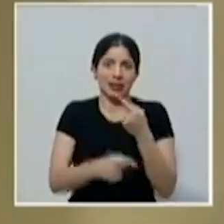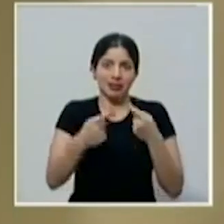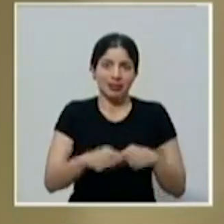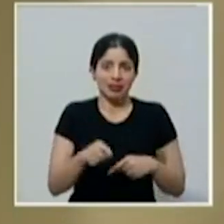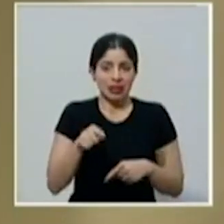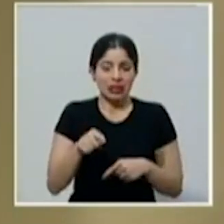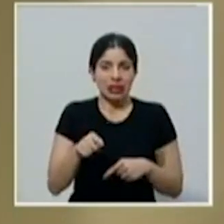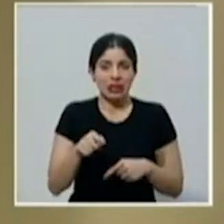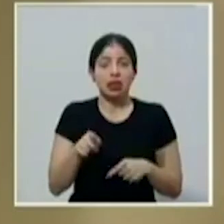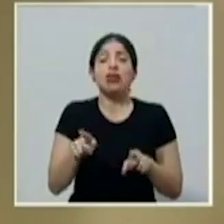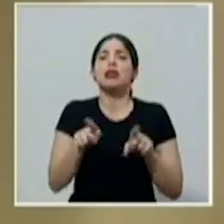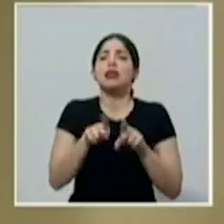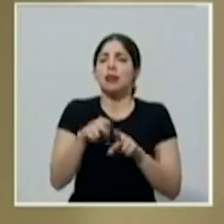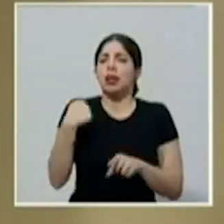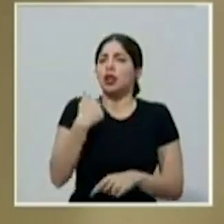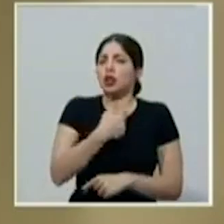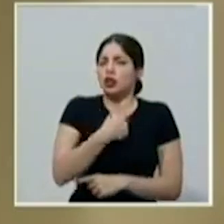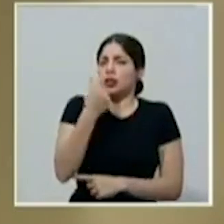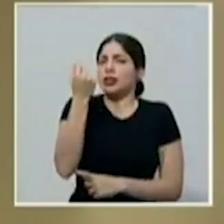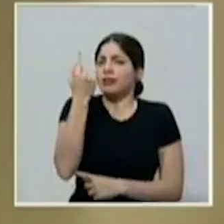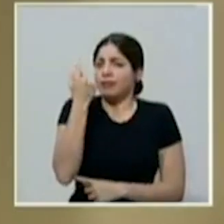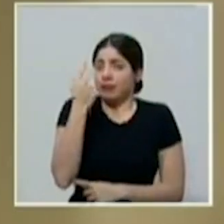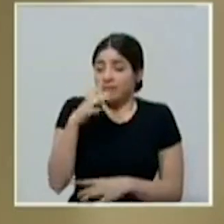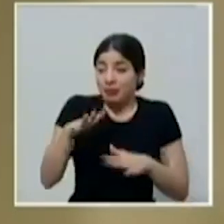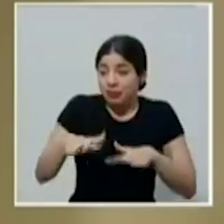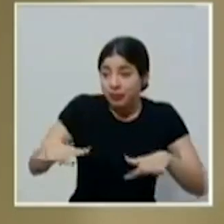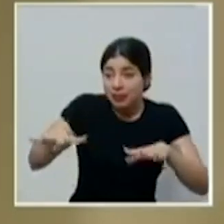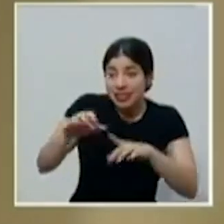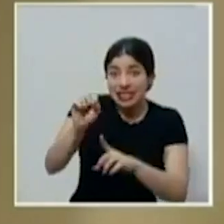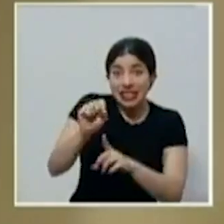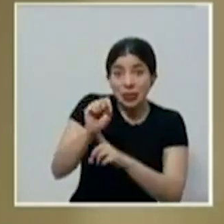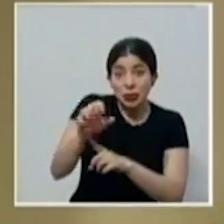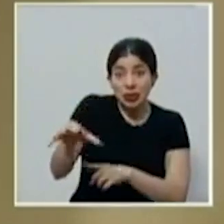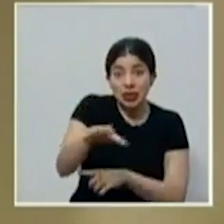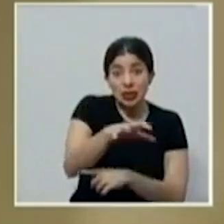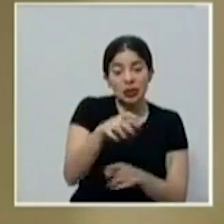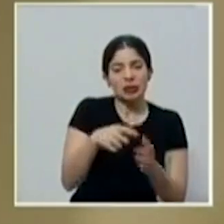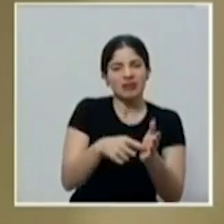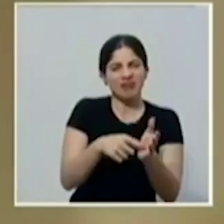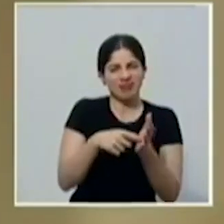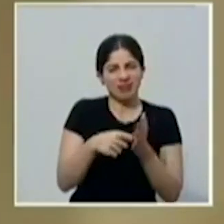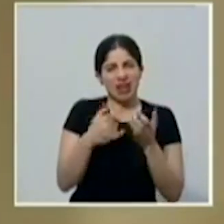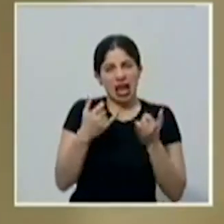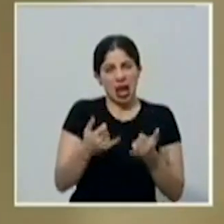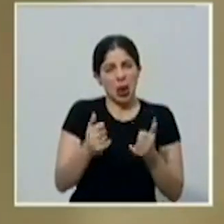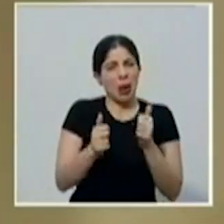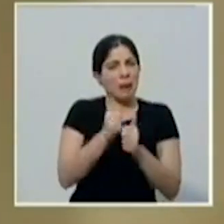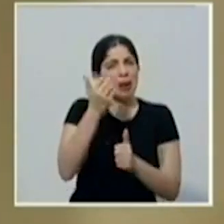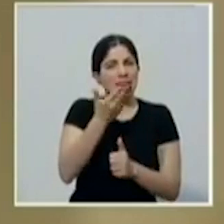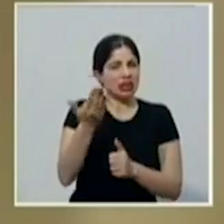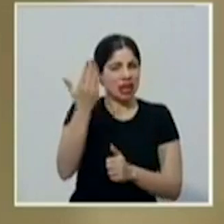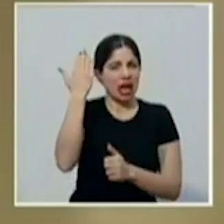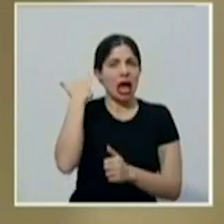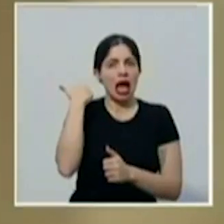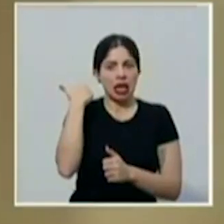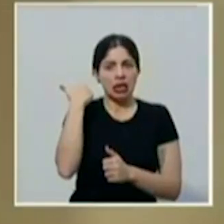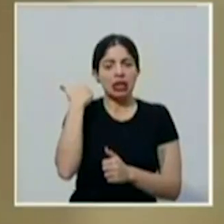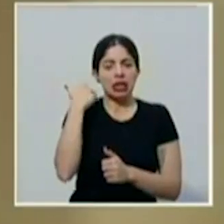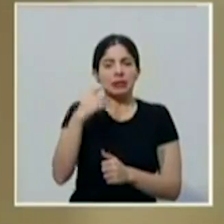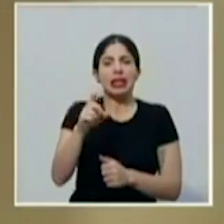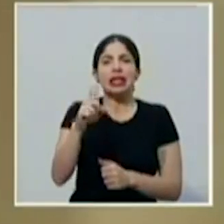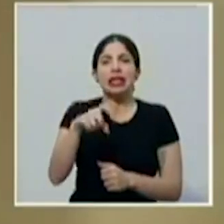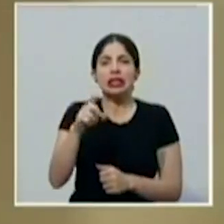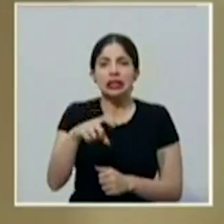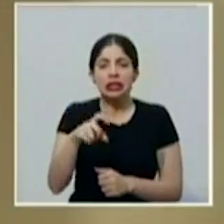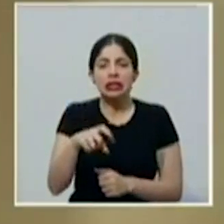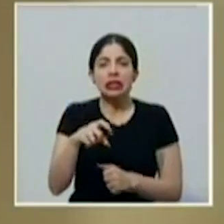Pero también entendemos que esta realidad exige que hoy más que nunca busquemos salidas de manera